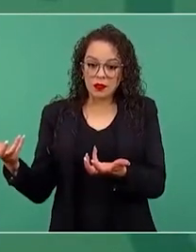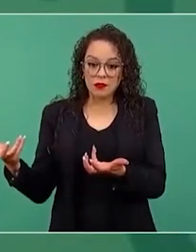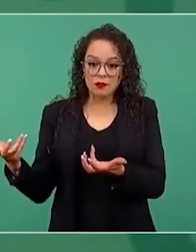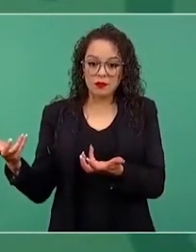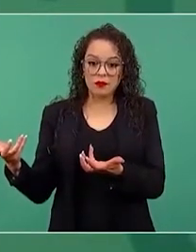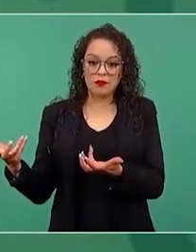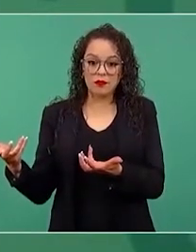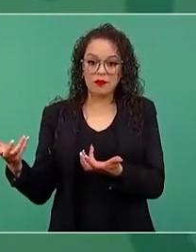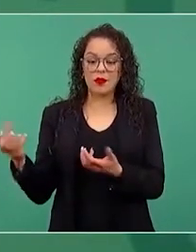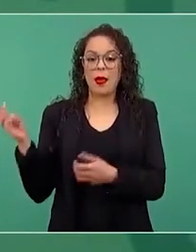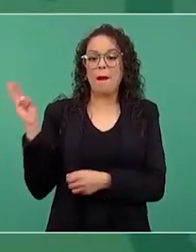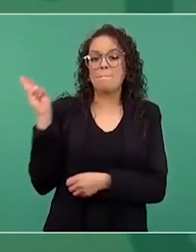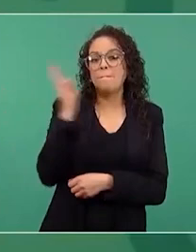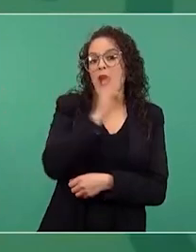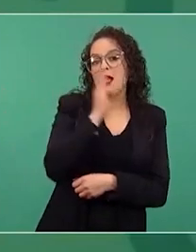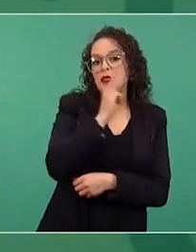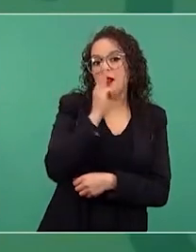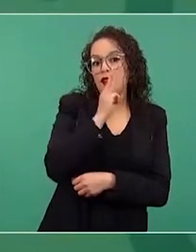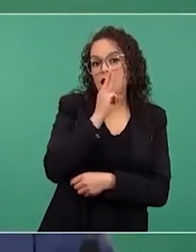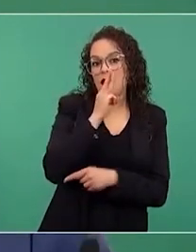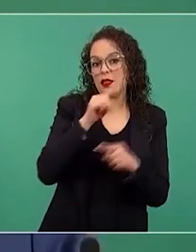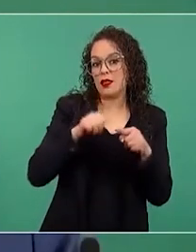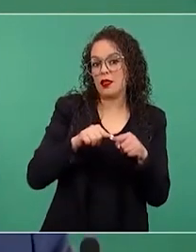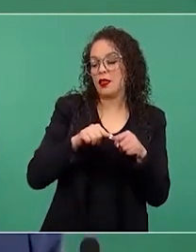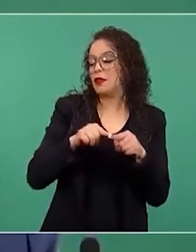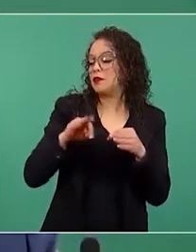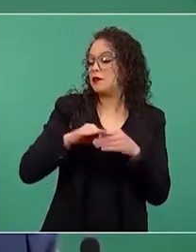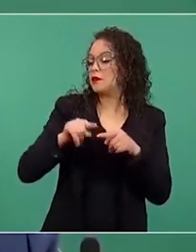Mazatlán al aeropuerto de Mazatlán.